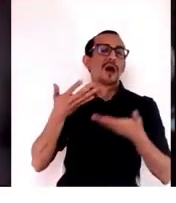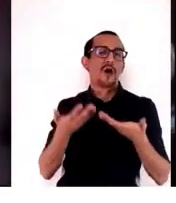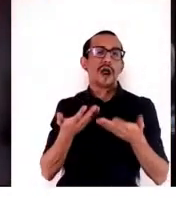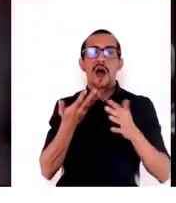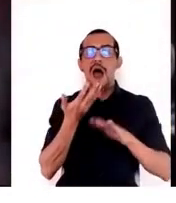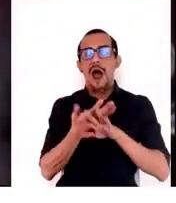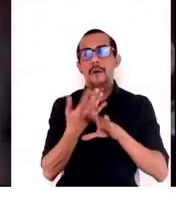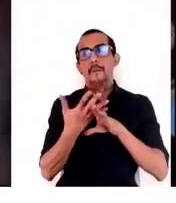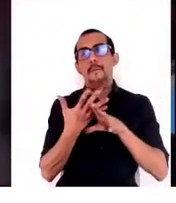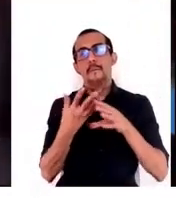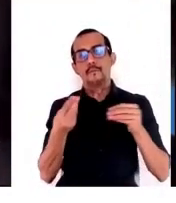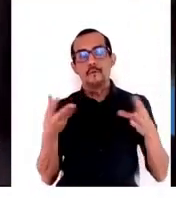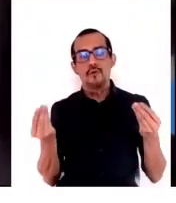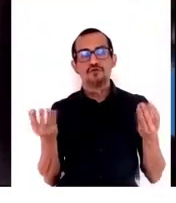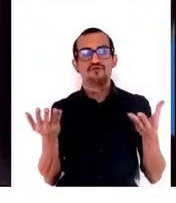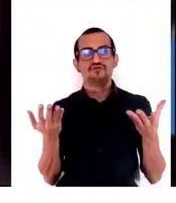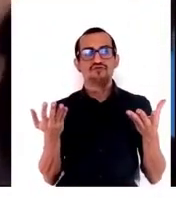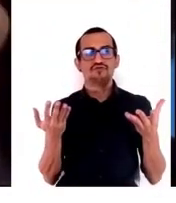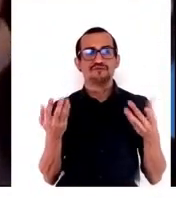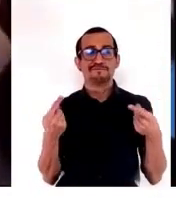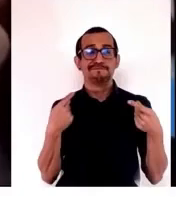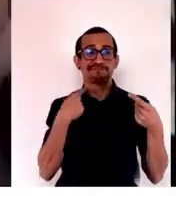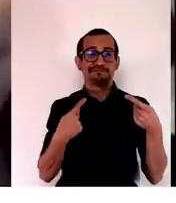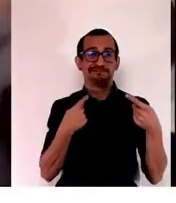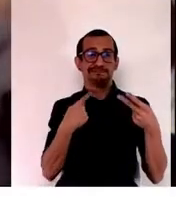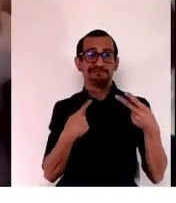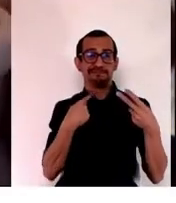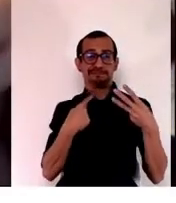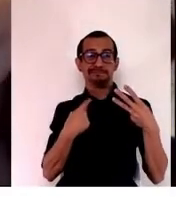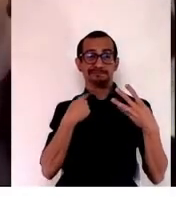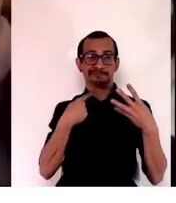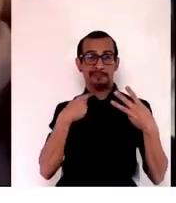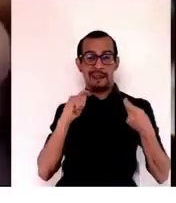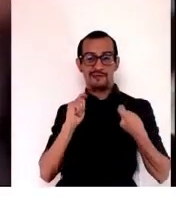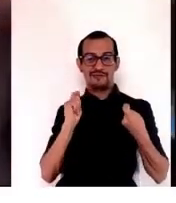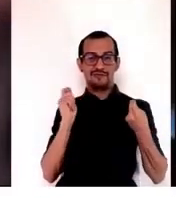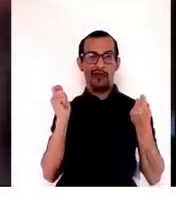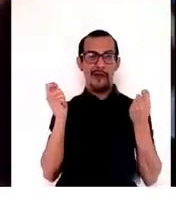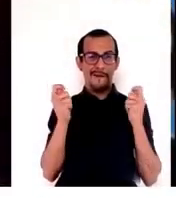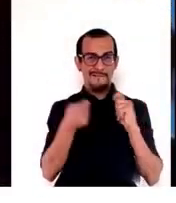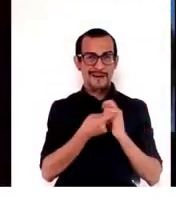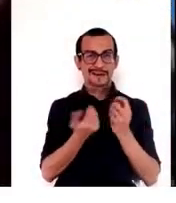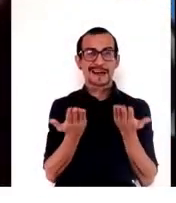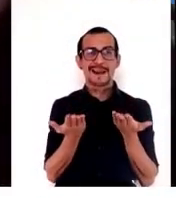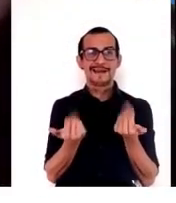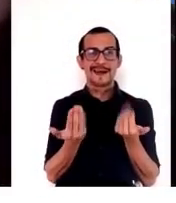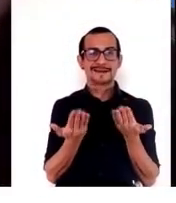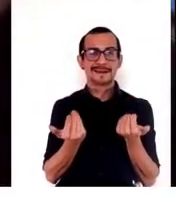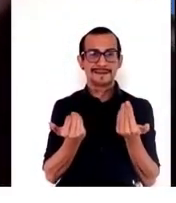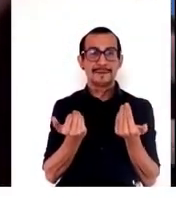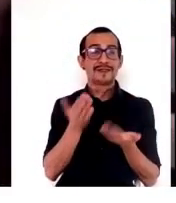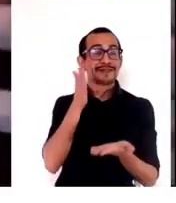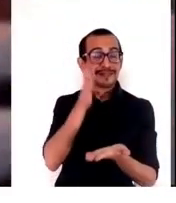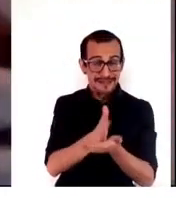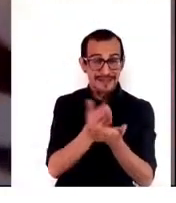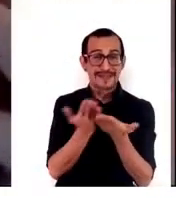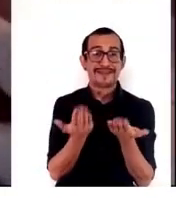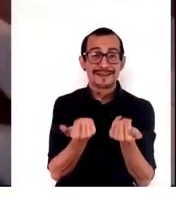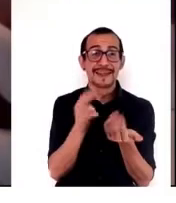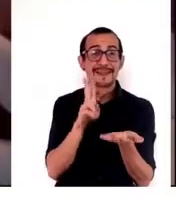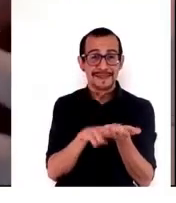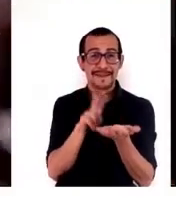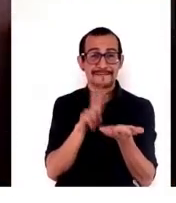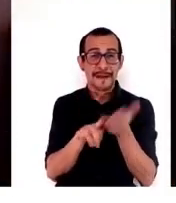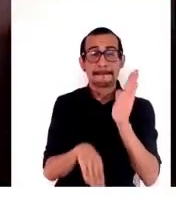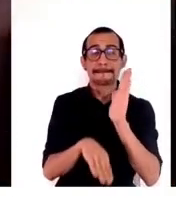muchos silos y la transformación que necesitamos necesita de verdad más